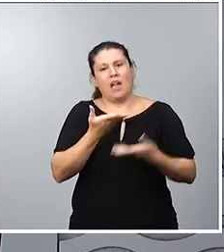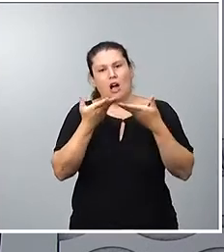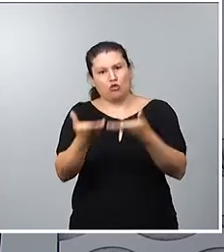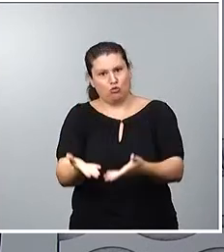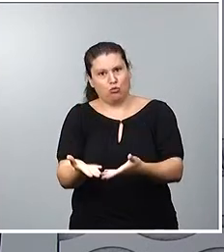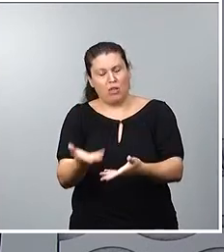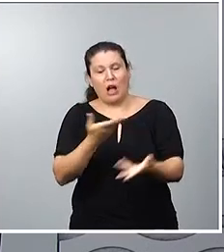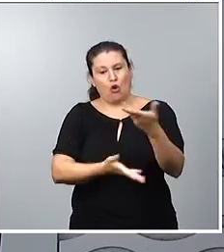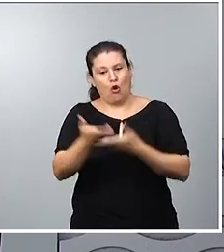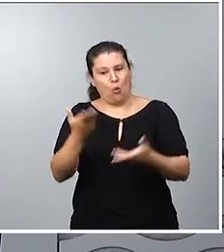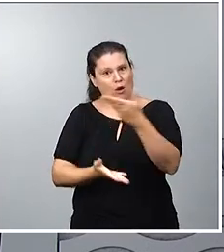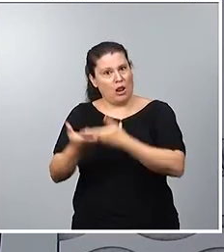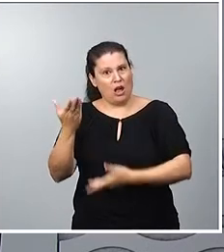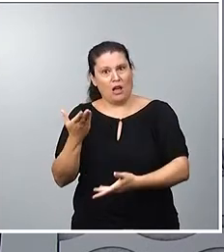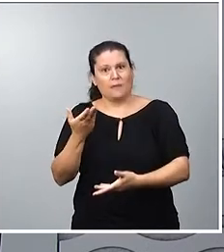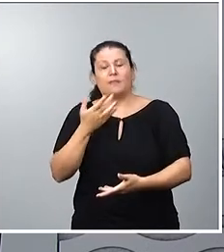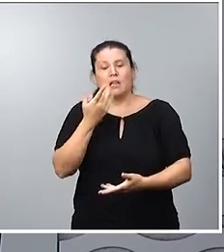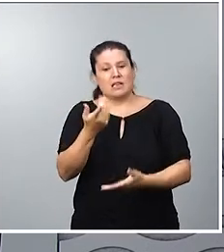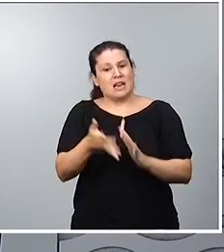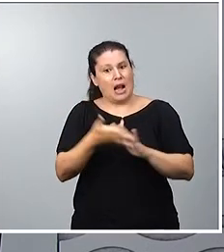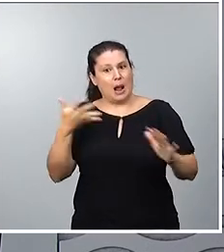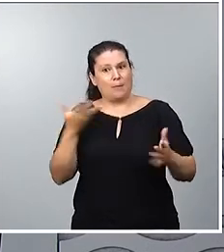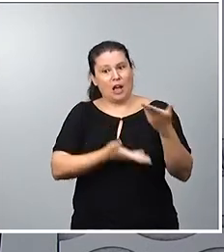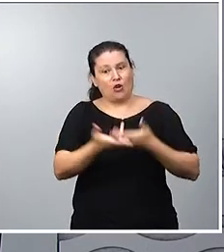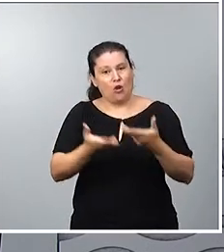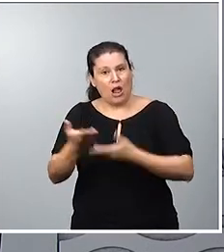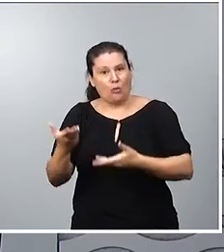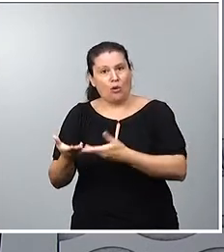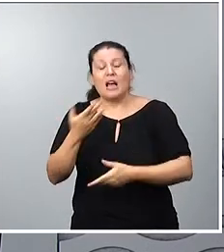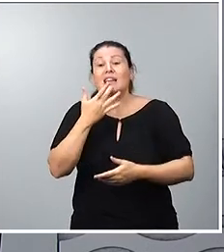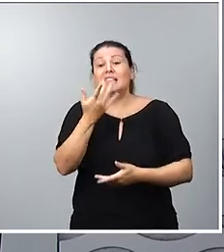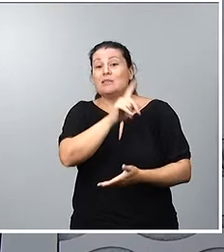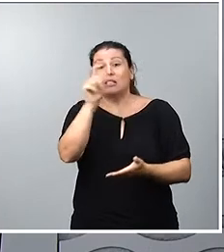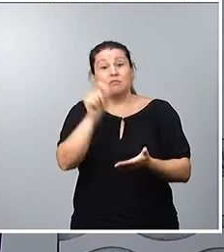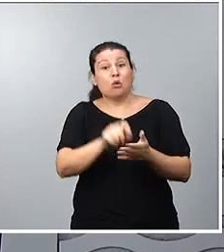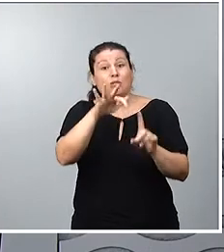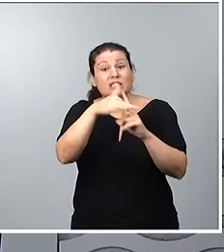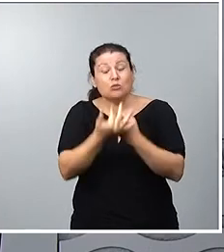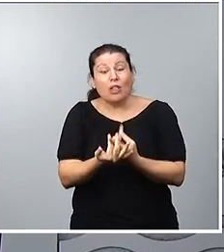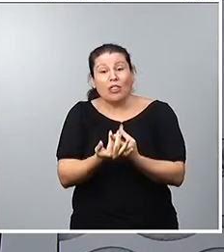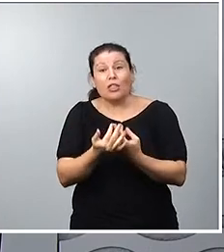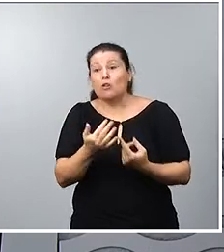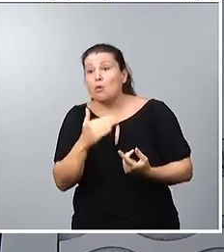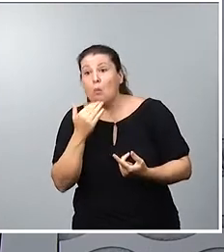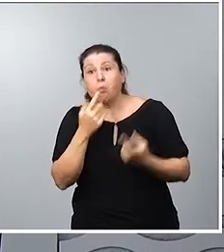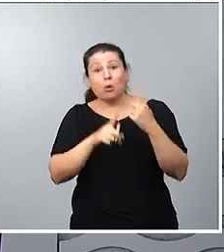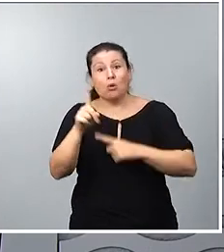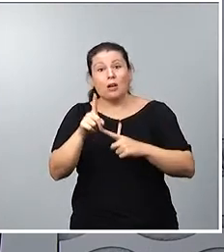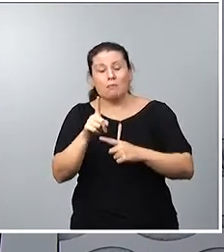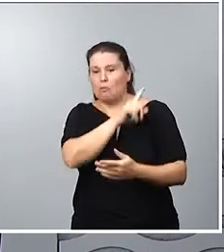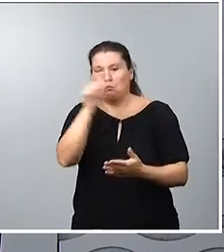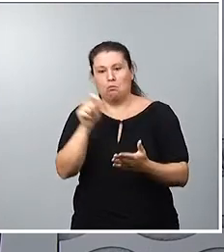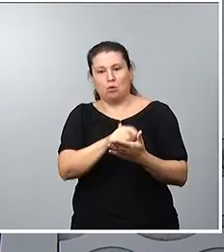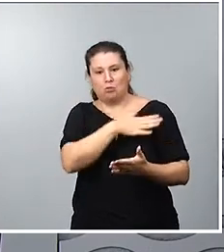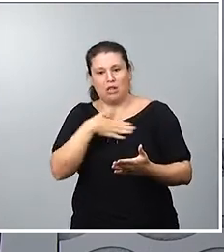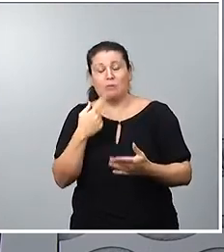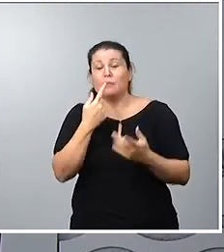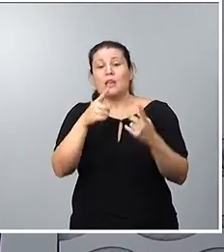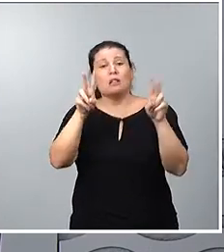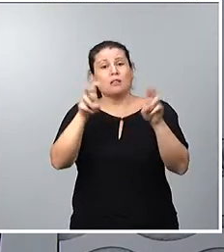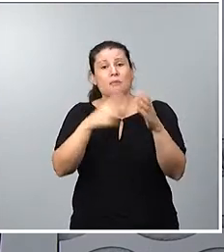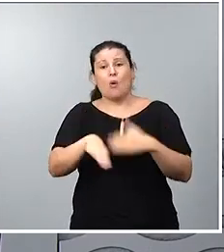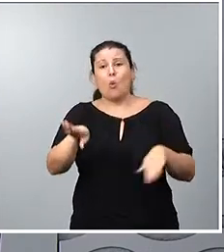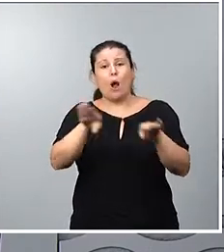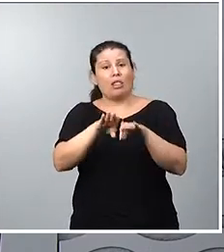actuar con total celeridad y contundencia ante cualquier caso que se pueda suscitar. Cuanto a la igualdad salarial, pues yo estoy